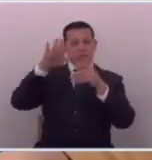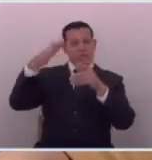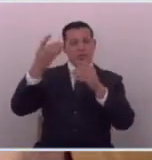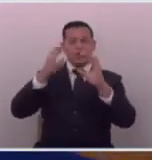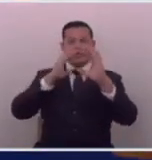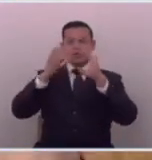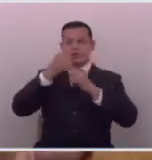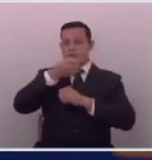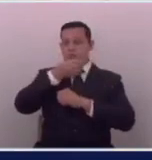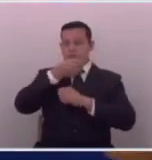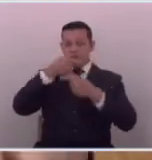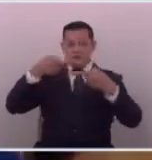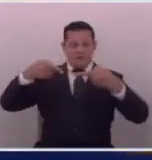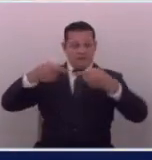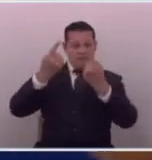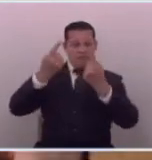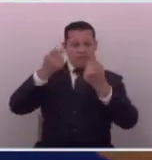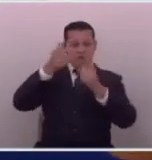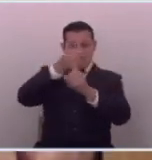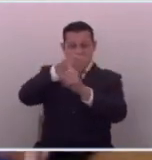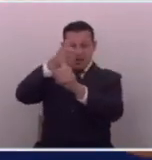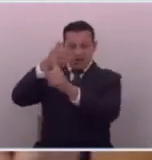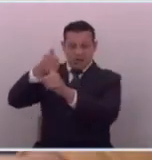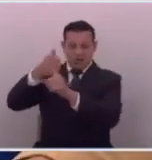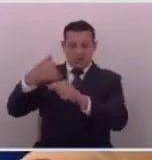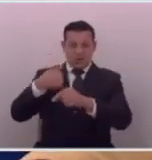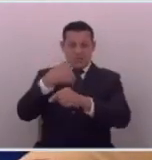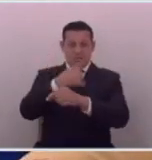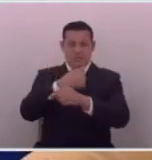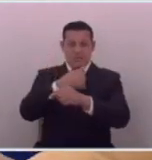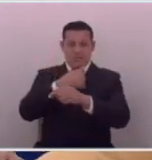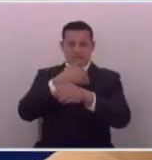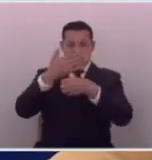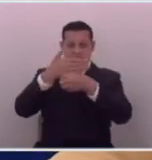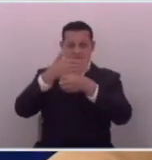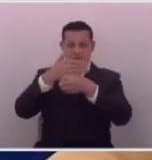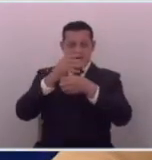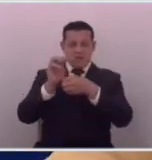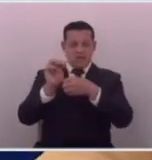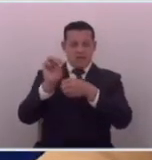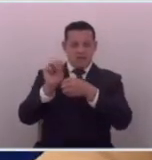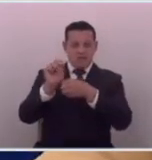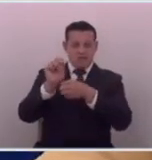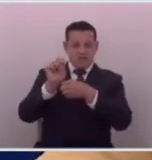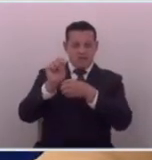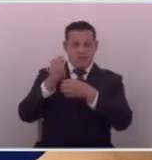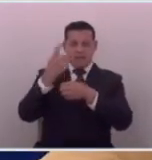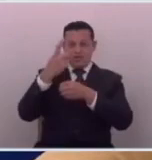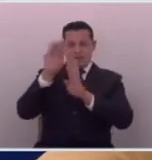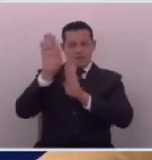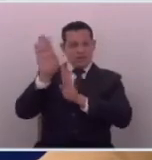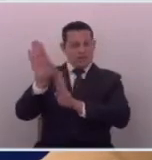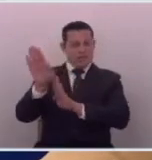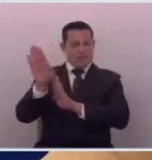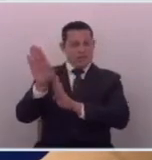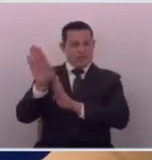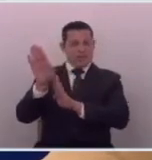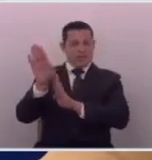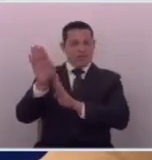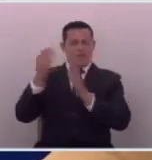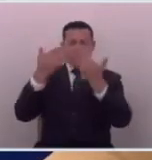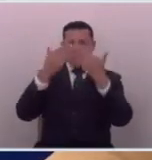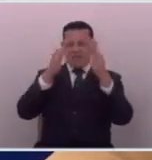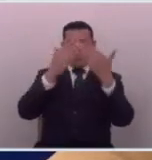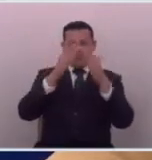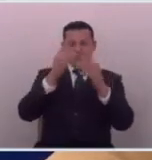periodistas atacan a cada uno de los miembros de esta bancada mayoritaria donde le han faltado el respeto a